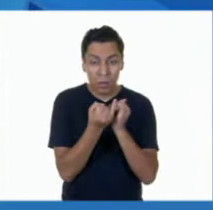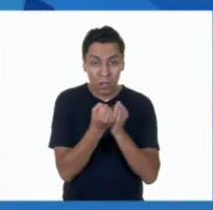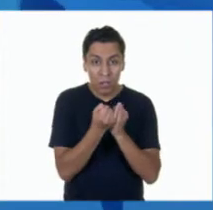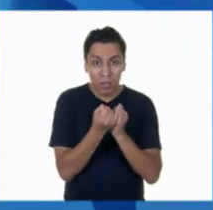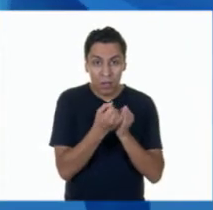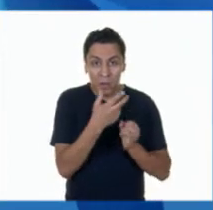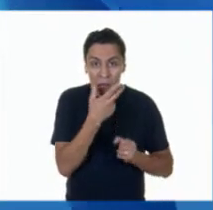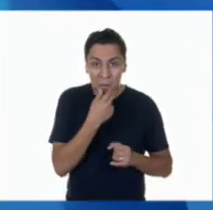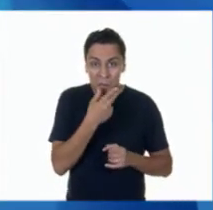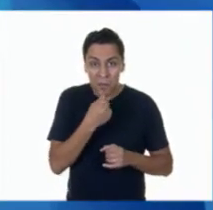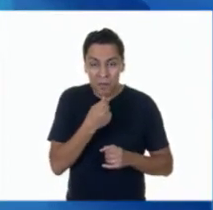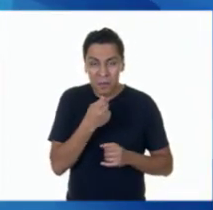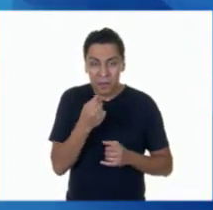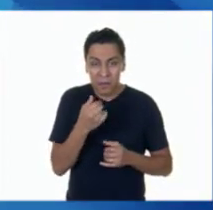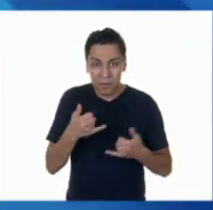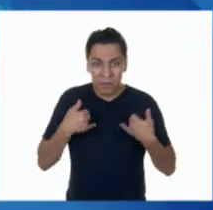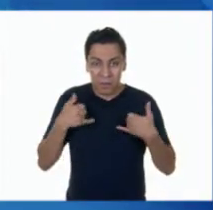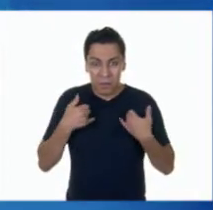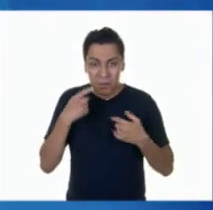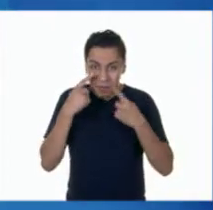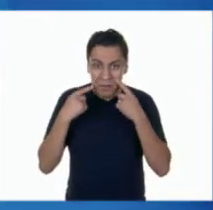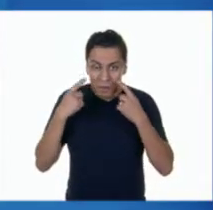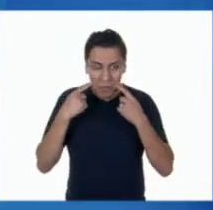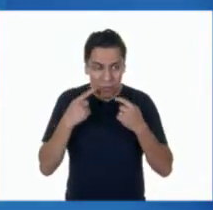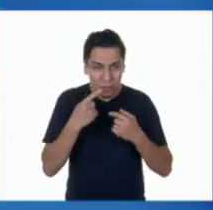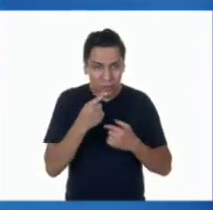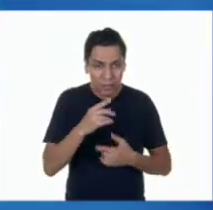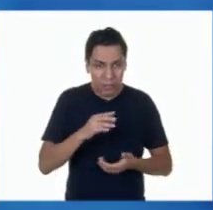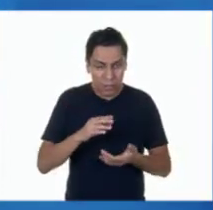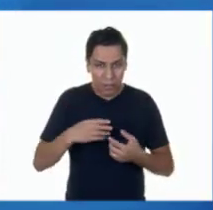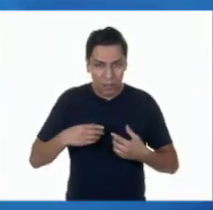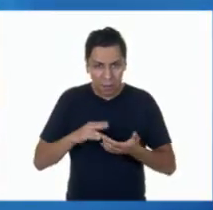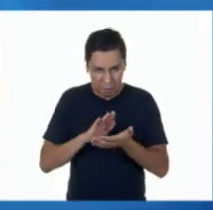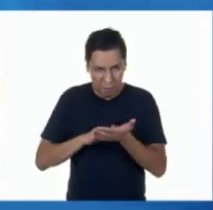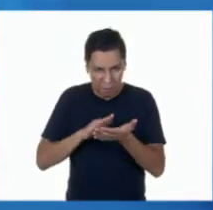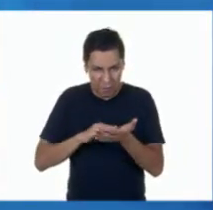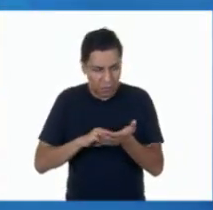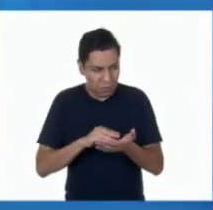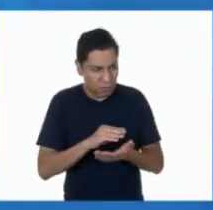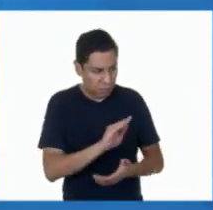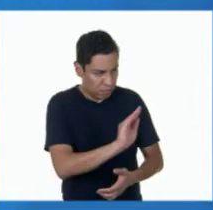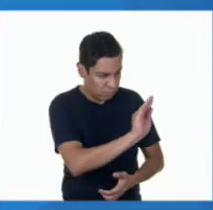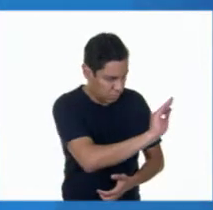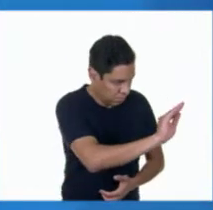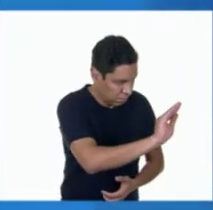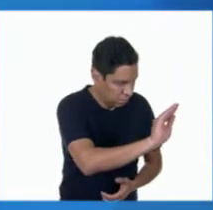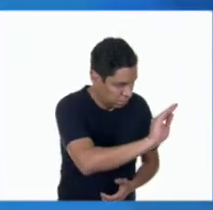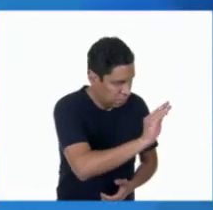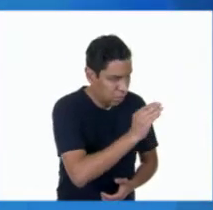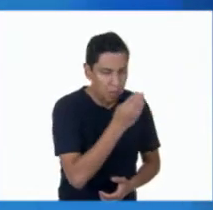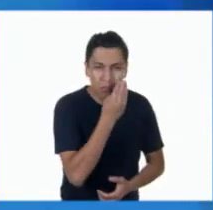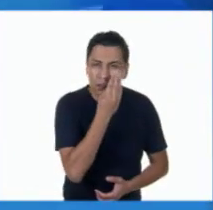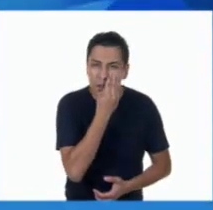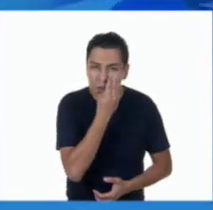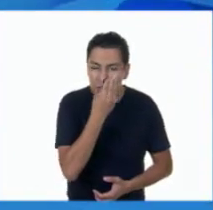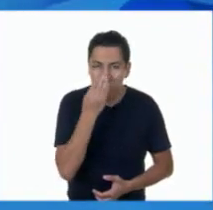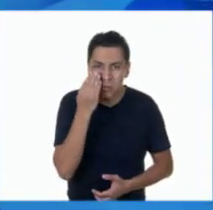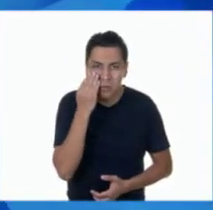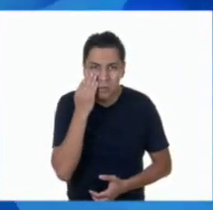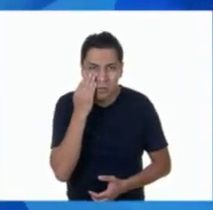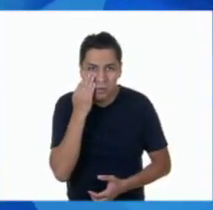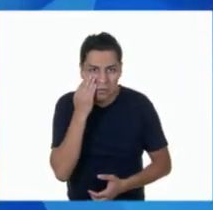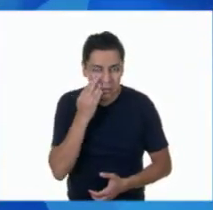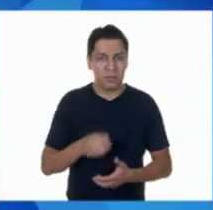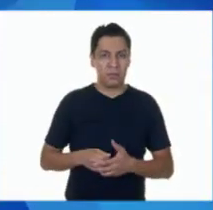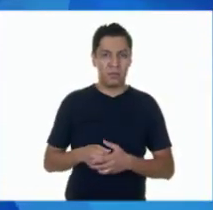agarraba el pañuelo, limpiaba las lágrimas y las guardaba en el bolsillo. Seguía caminando y si encontraba a un niño que no quería